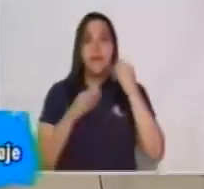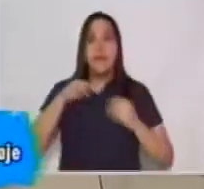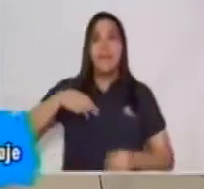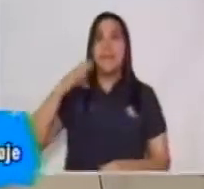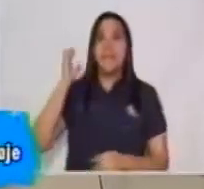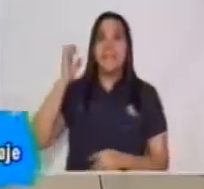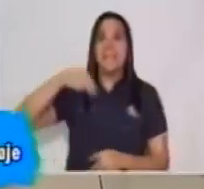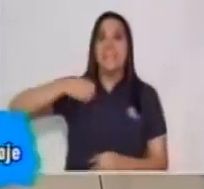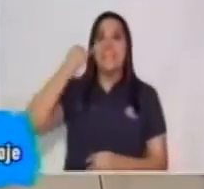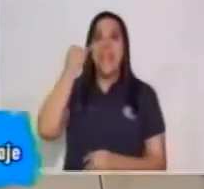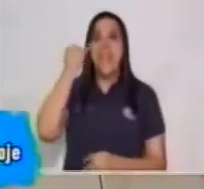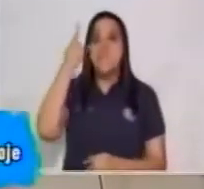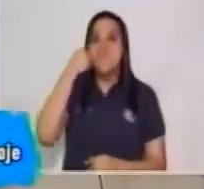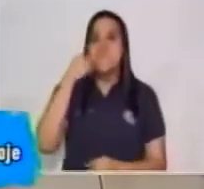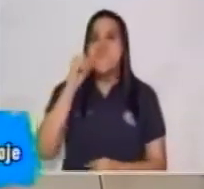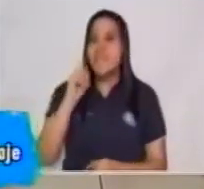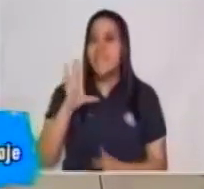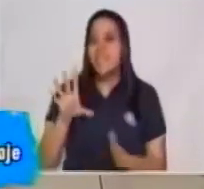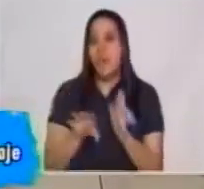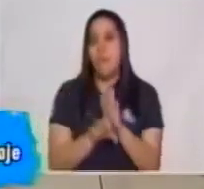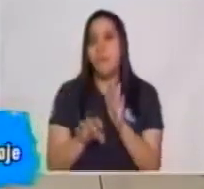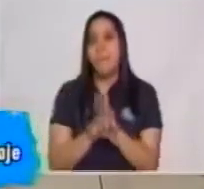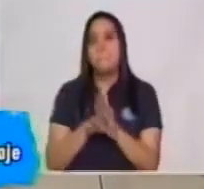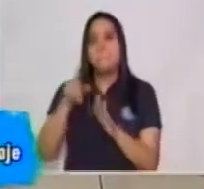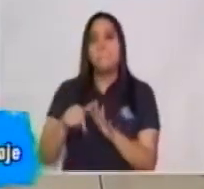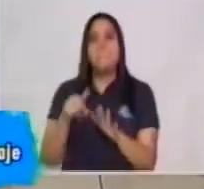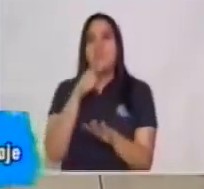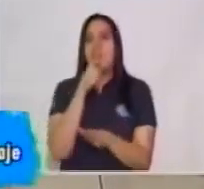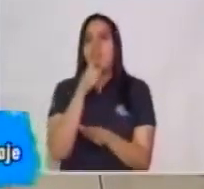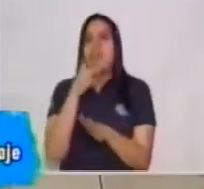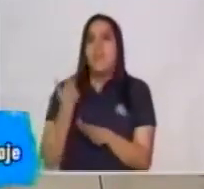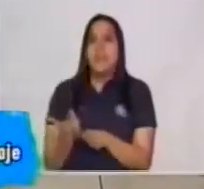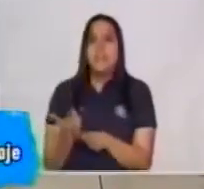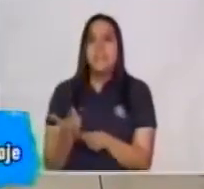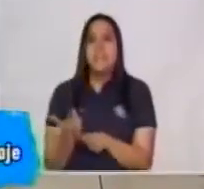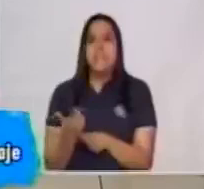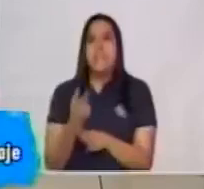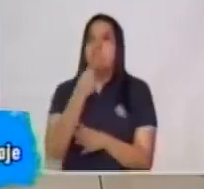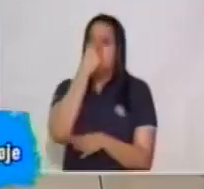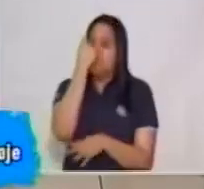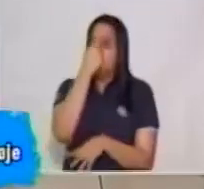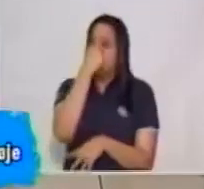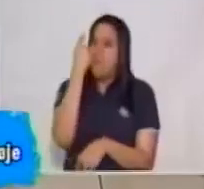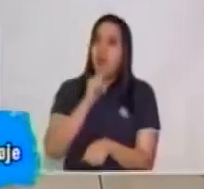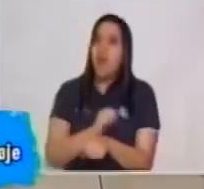No tenemos un emisor directo. Pero ¿quién crees tú que trabaja en un periódico?